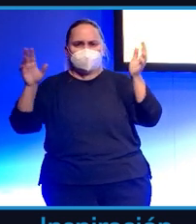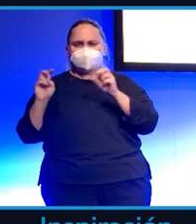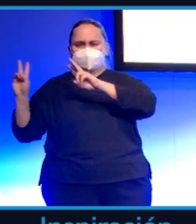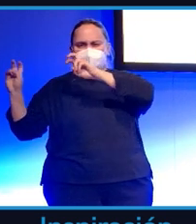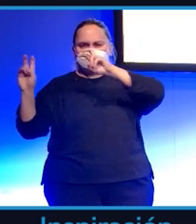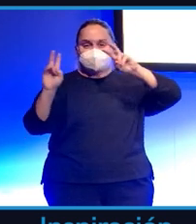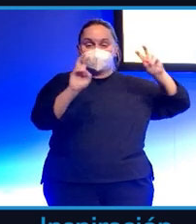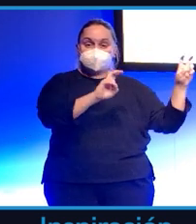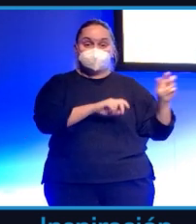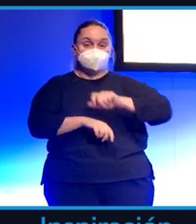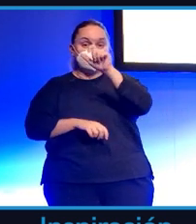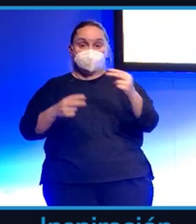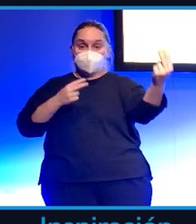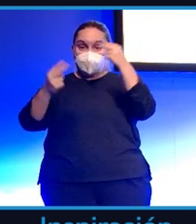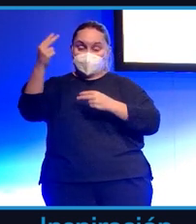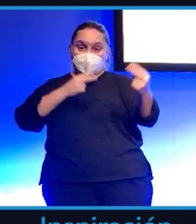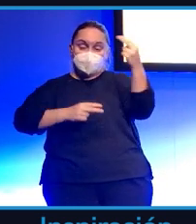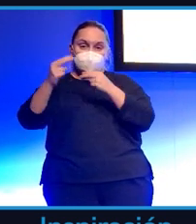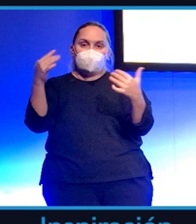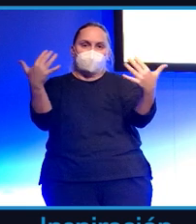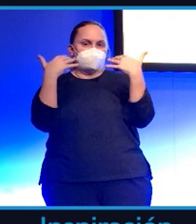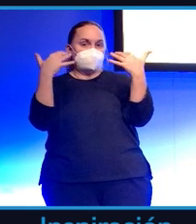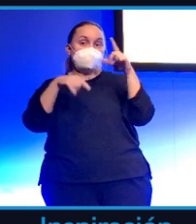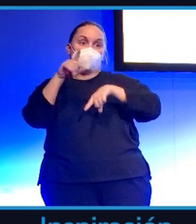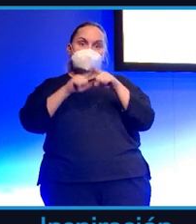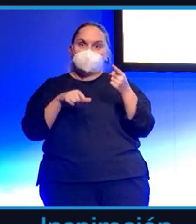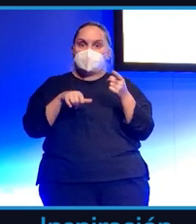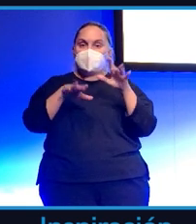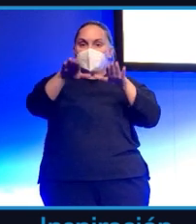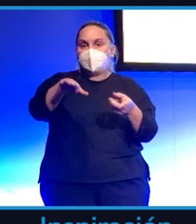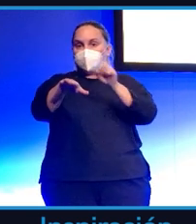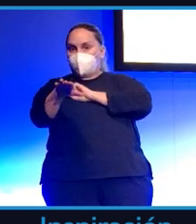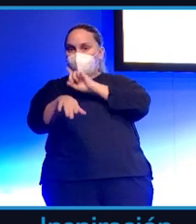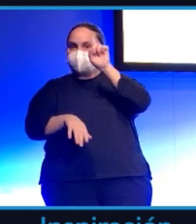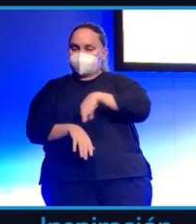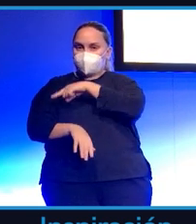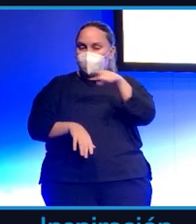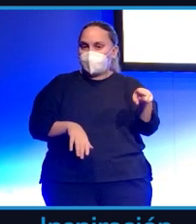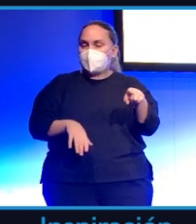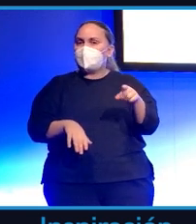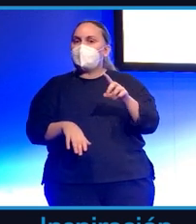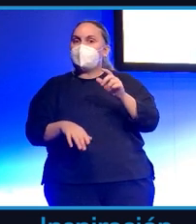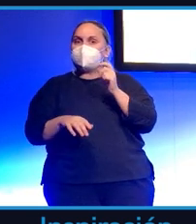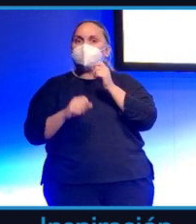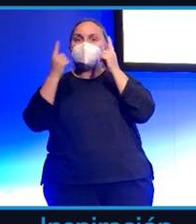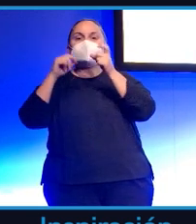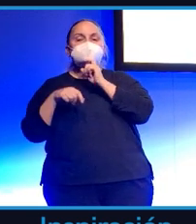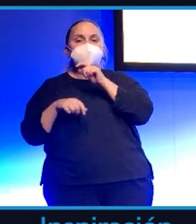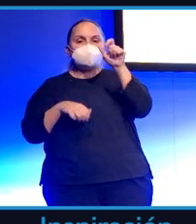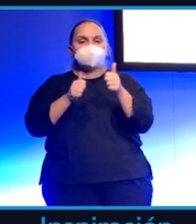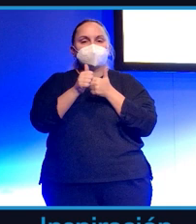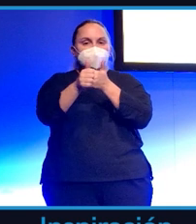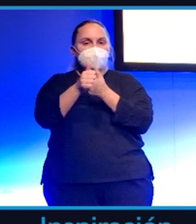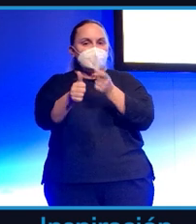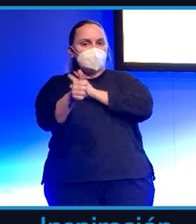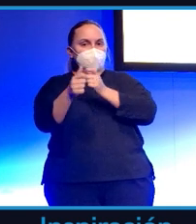la audiencia te lo va a agradecer o no y tú lo vas a reconocer en función de seguidores, suscriptores